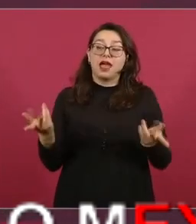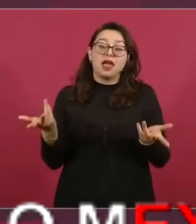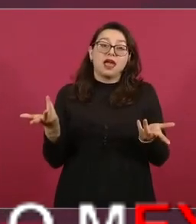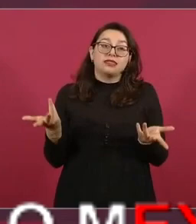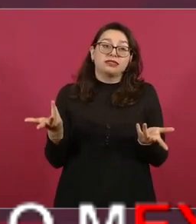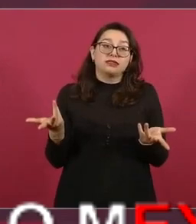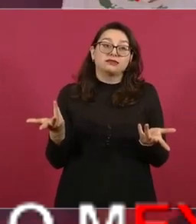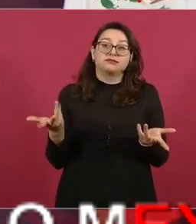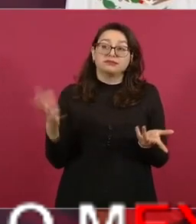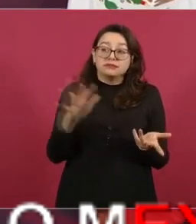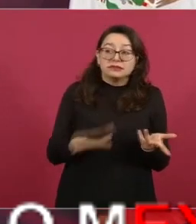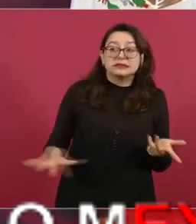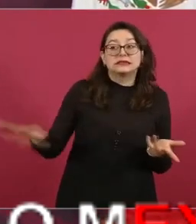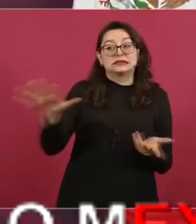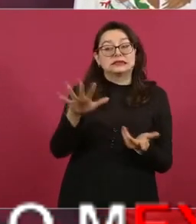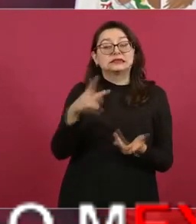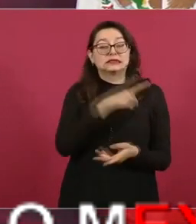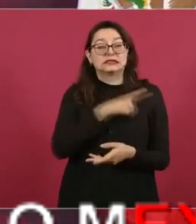y que